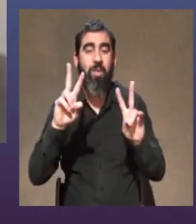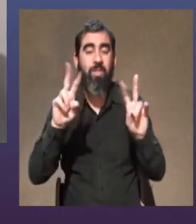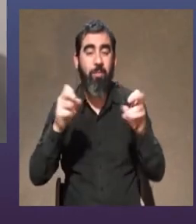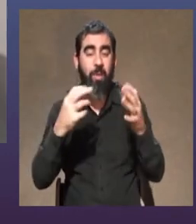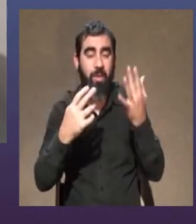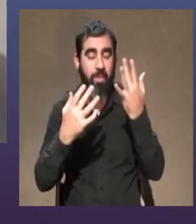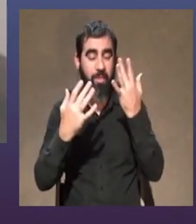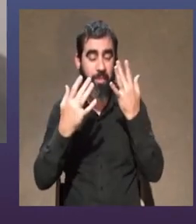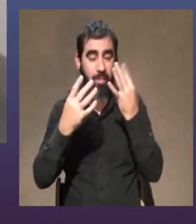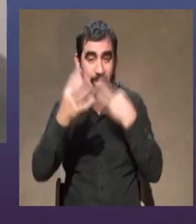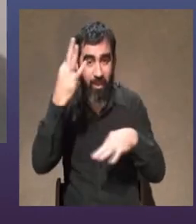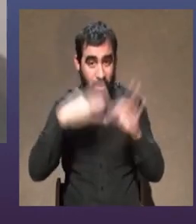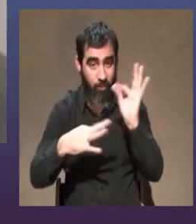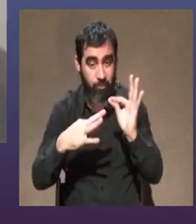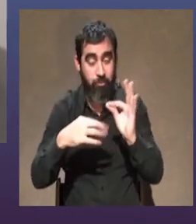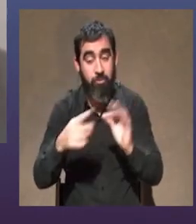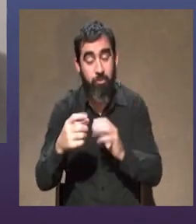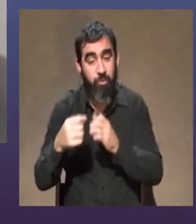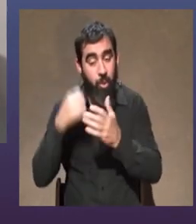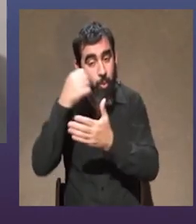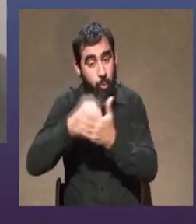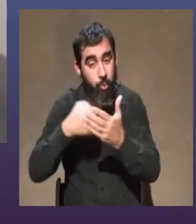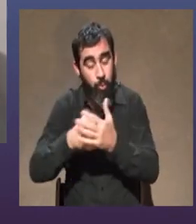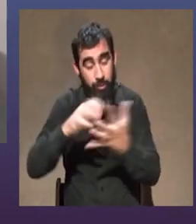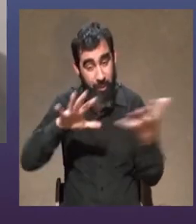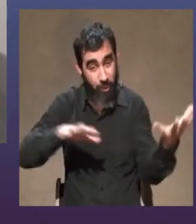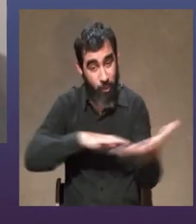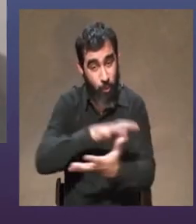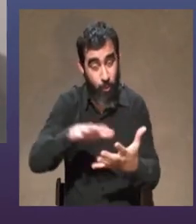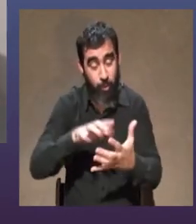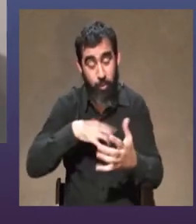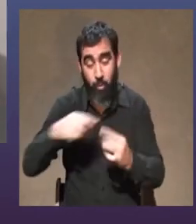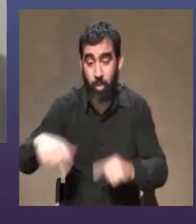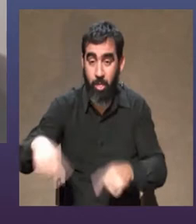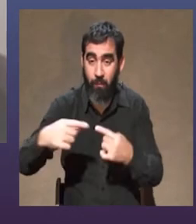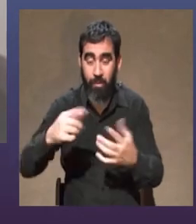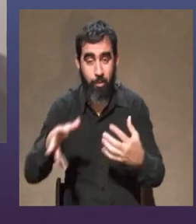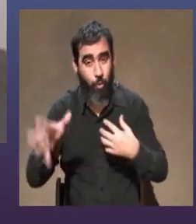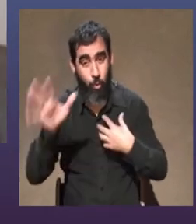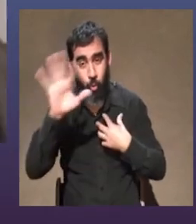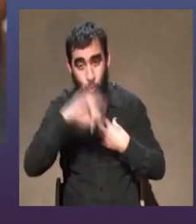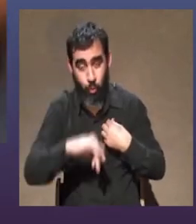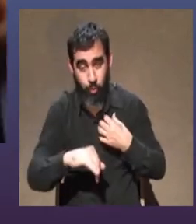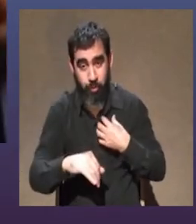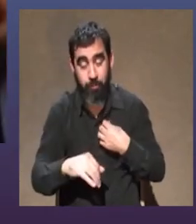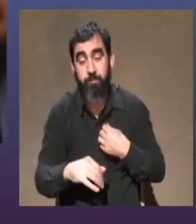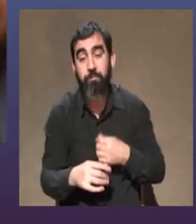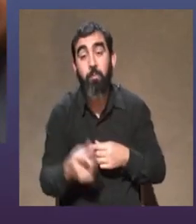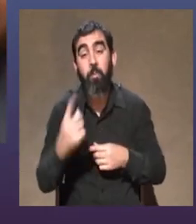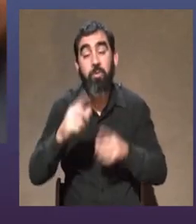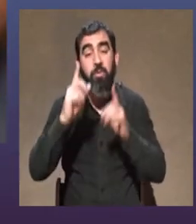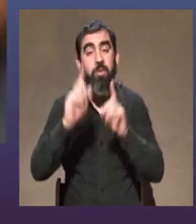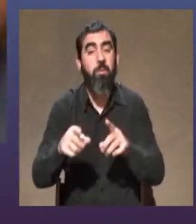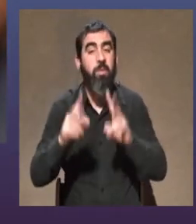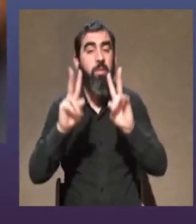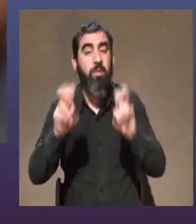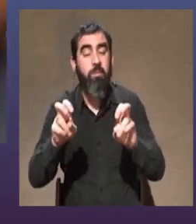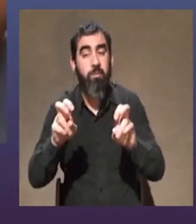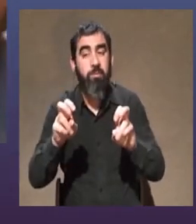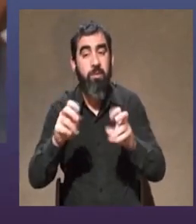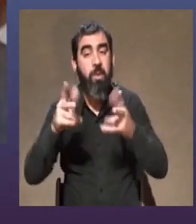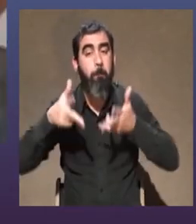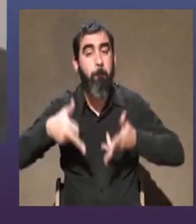en esa lucha hay algo complejo con lo que me debato día a día. Sí, por eso también nos referíamos a